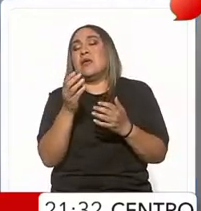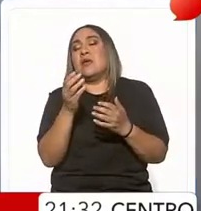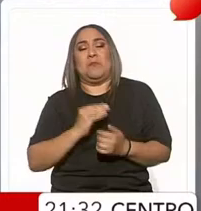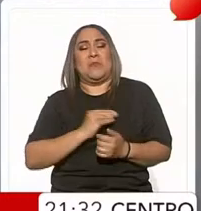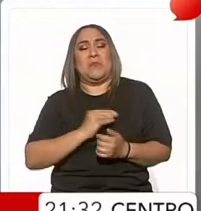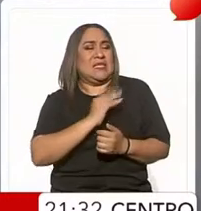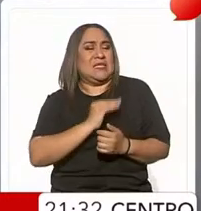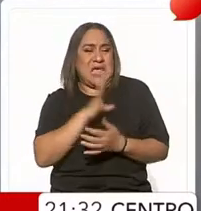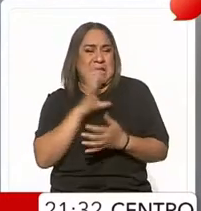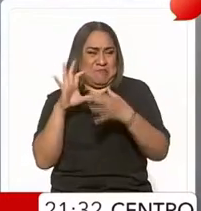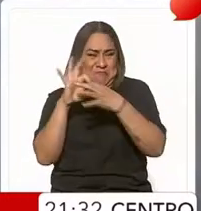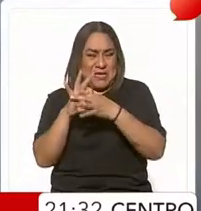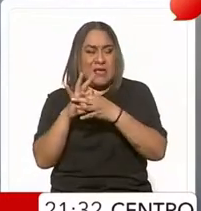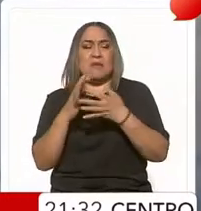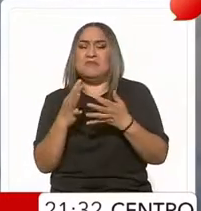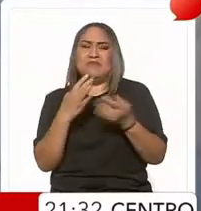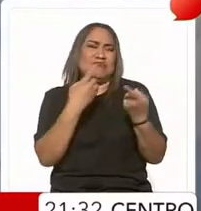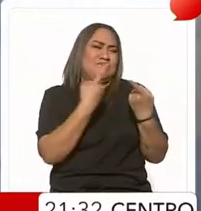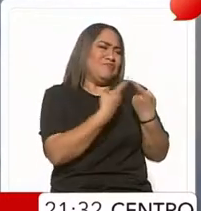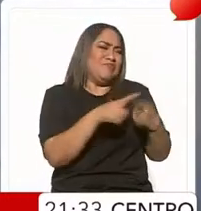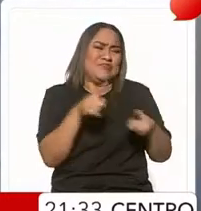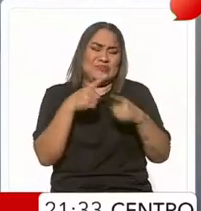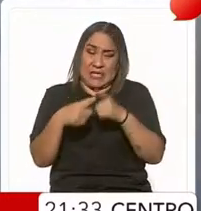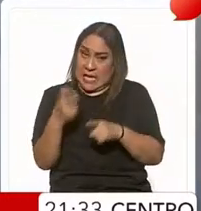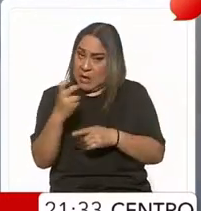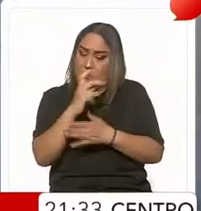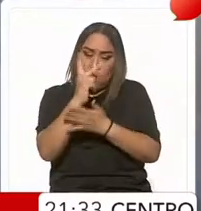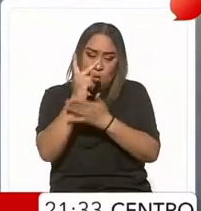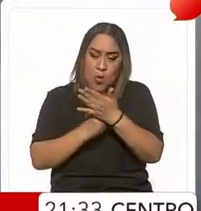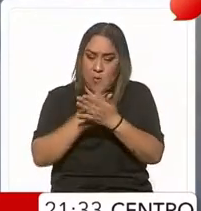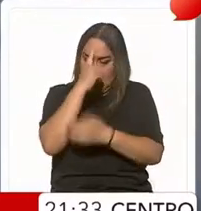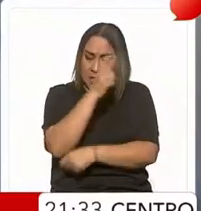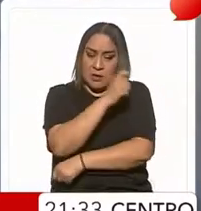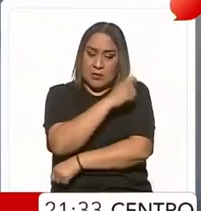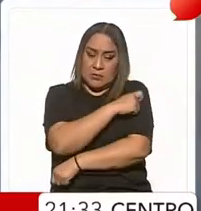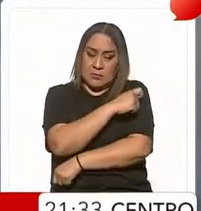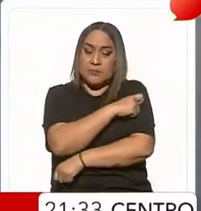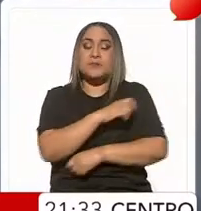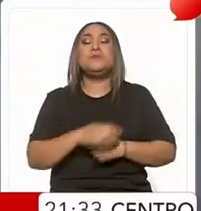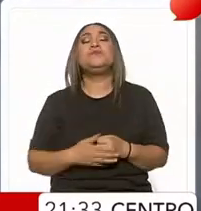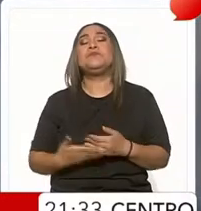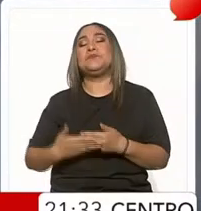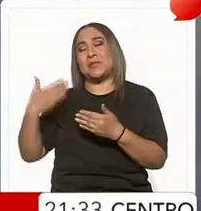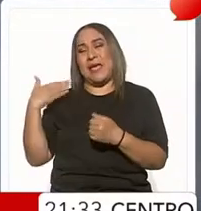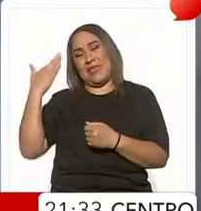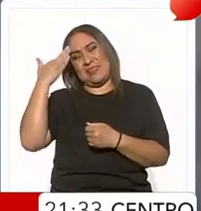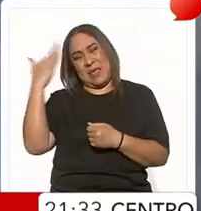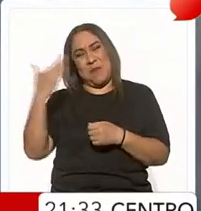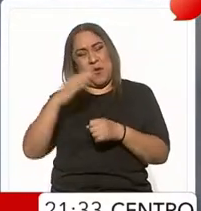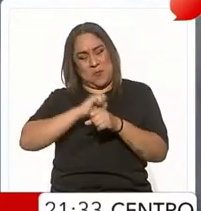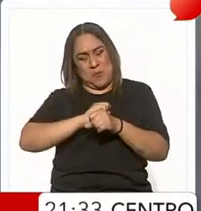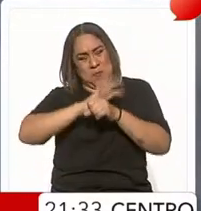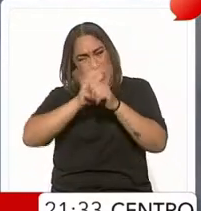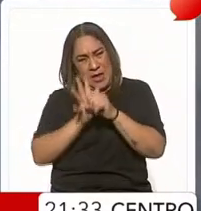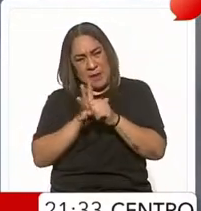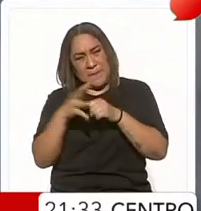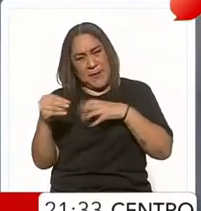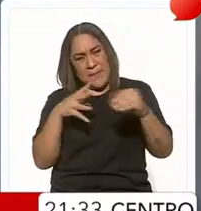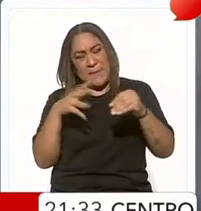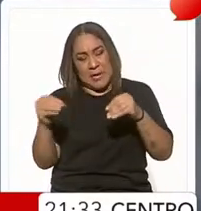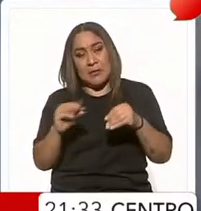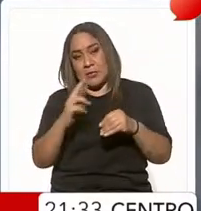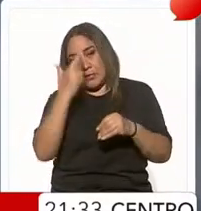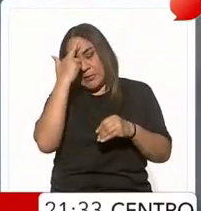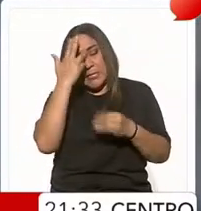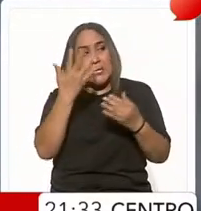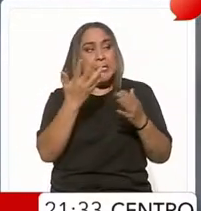servicios de salud, este es un programa que está incluido. Durante la pandemia justo tuvimos problemas